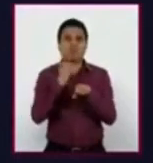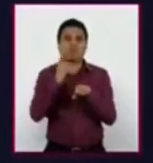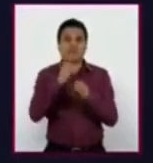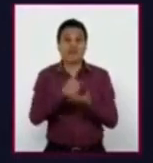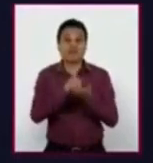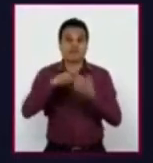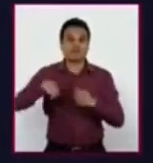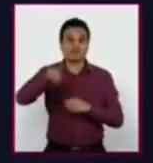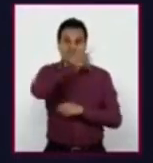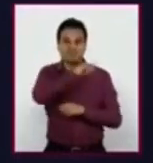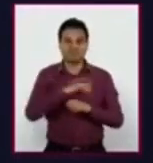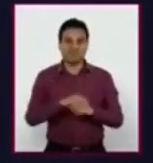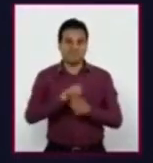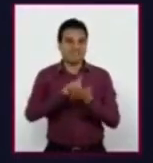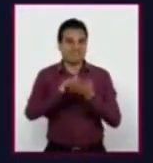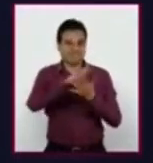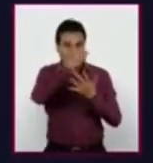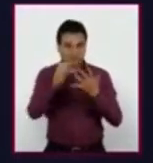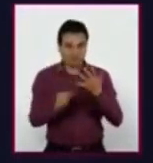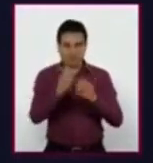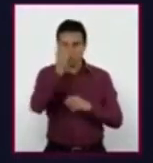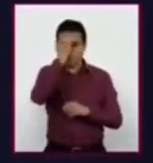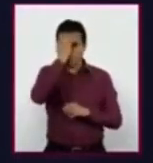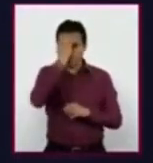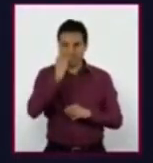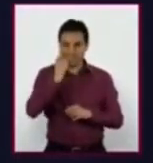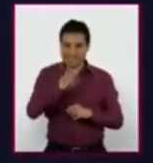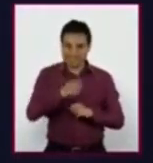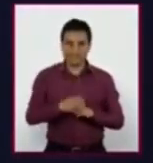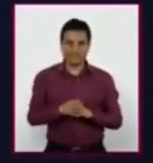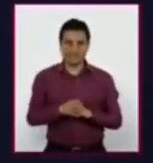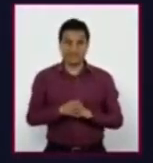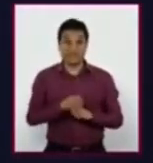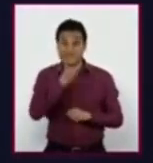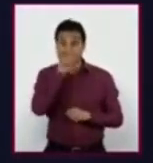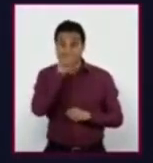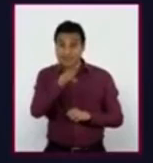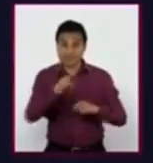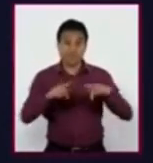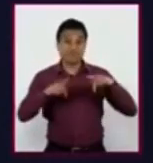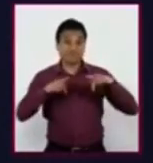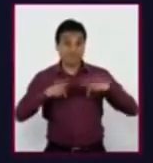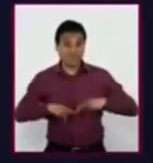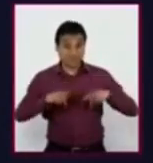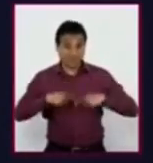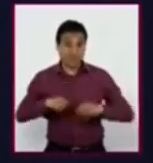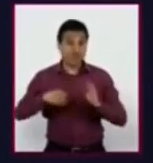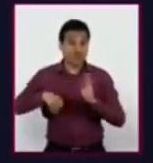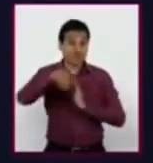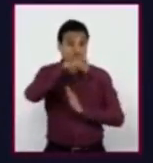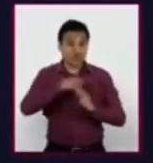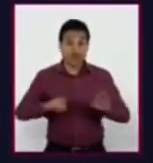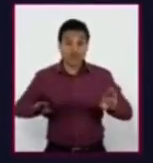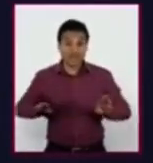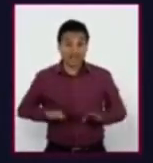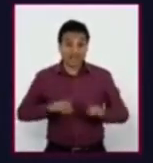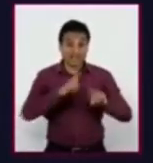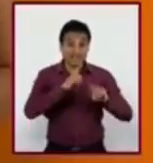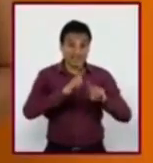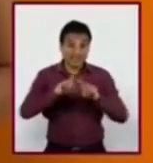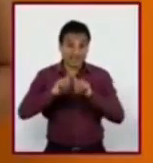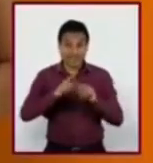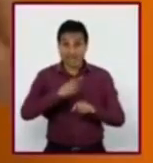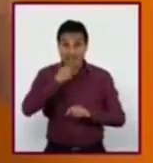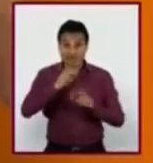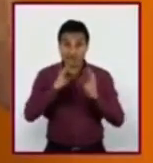a comprender nuestros derechos y nos muestra que debemos ser respetuosos con todo tipo de personas y su manera de hablar.